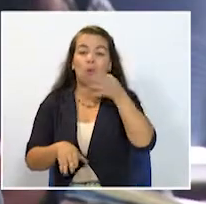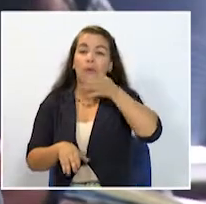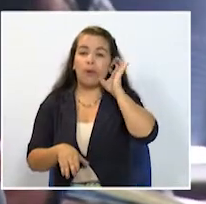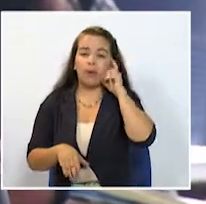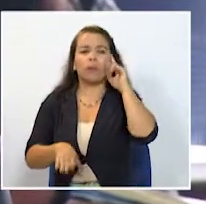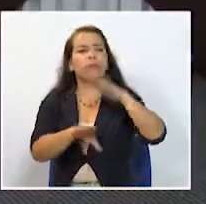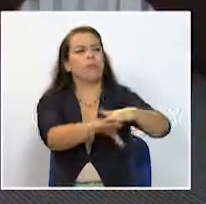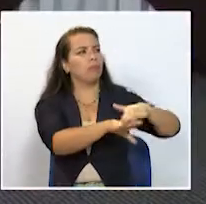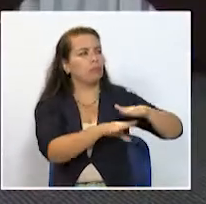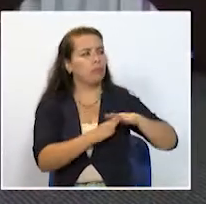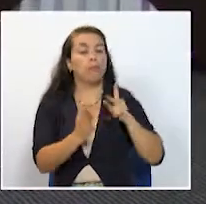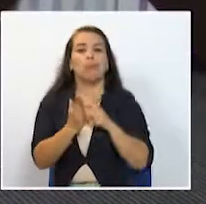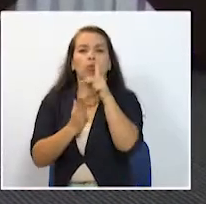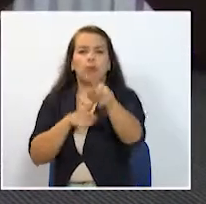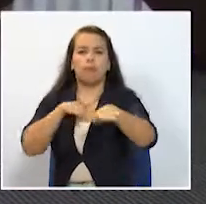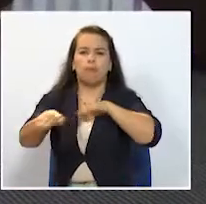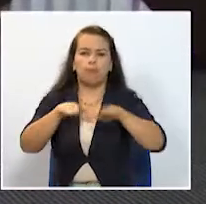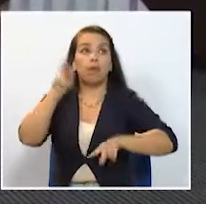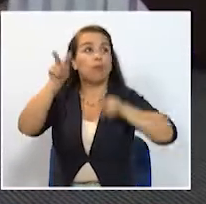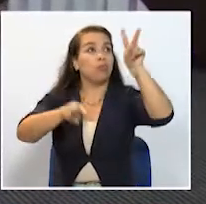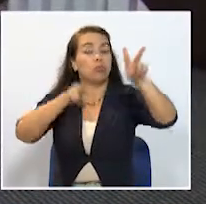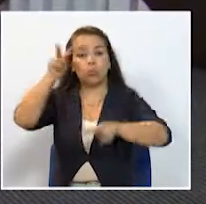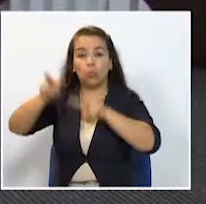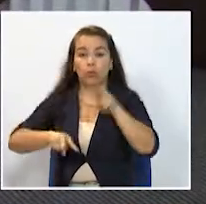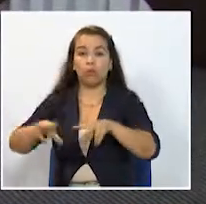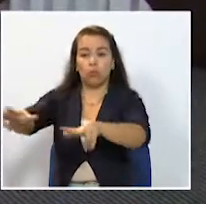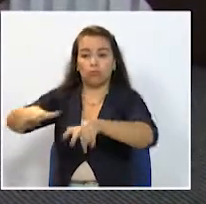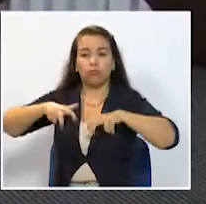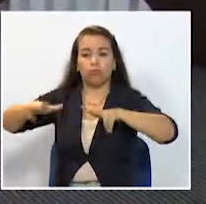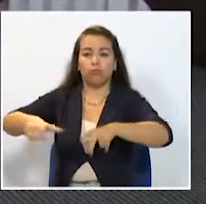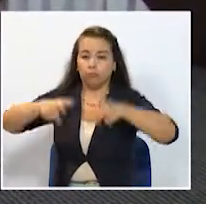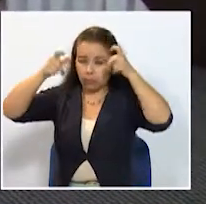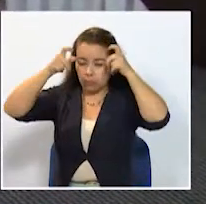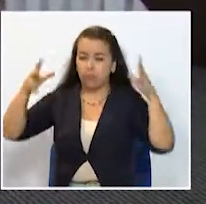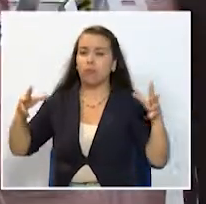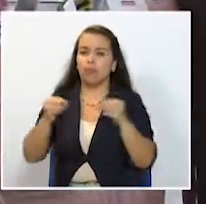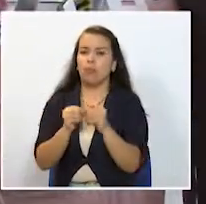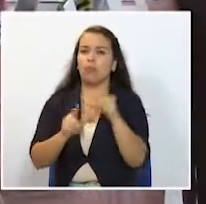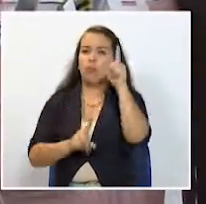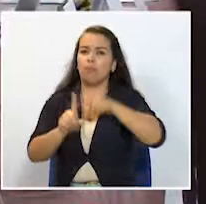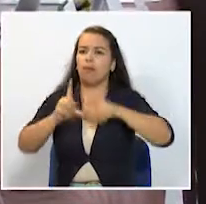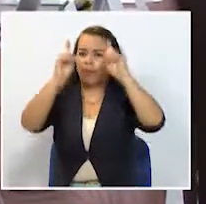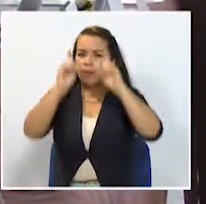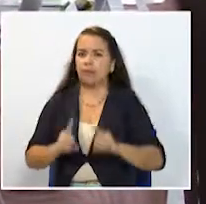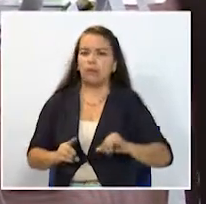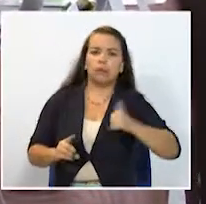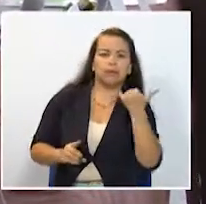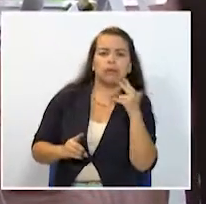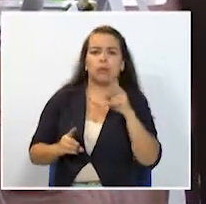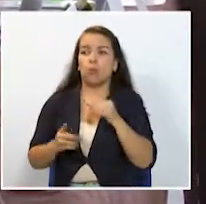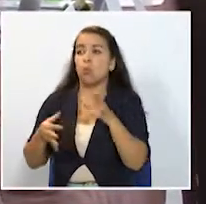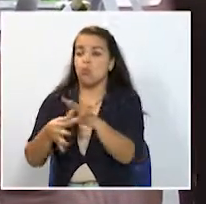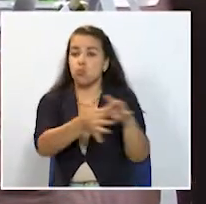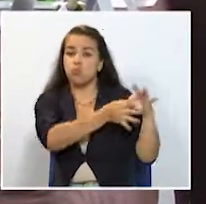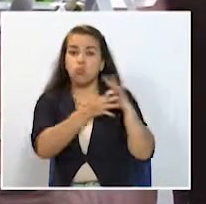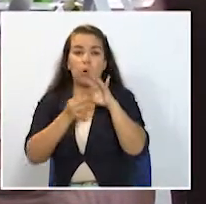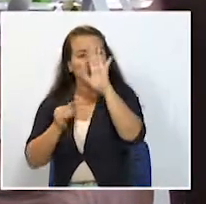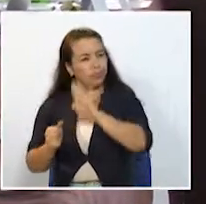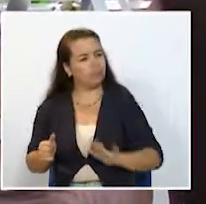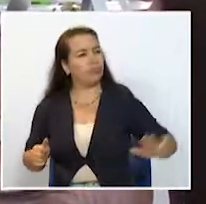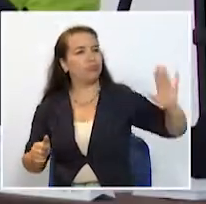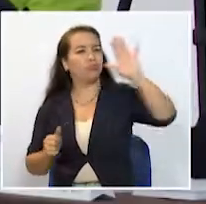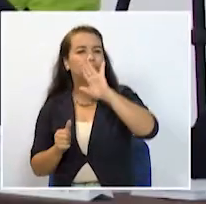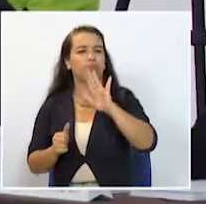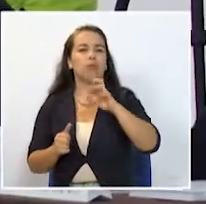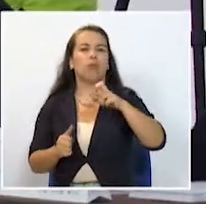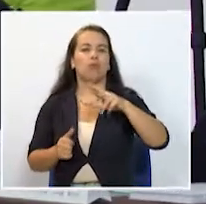destacó proyectos en vías, turismo, agroindustria y explicó que en un mes se debe decidir si el Eje Cafetero se une en una región autónoma con la